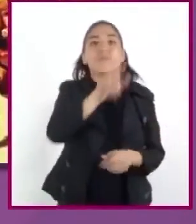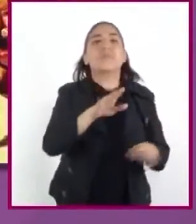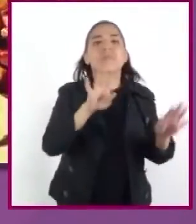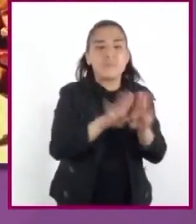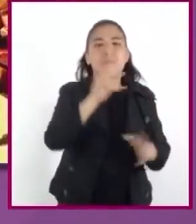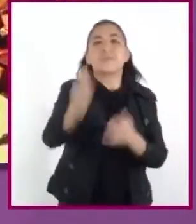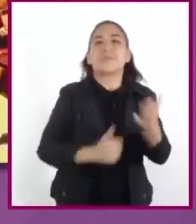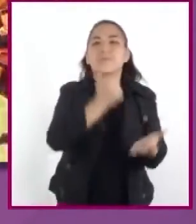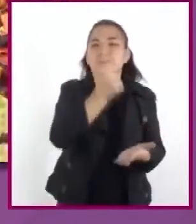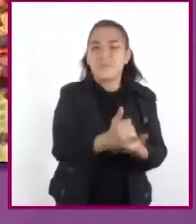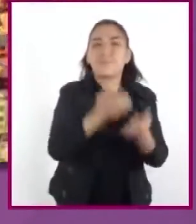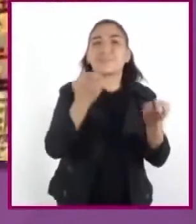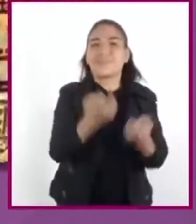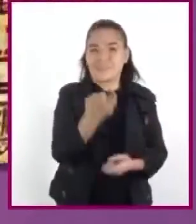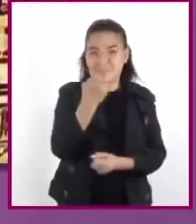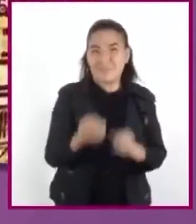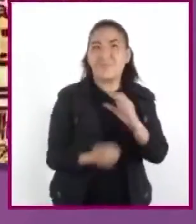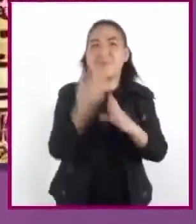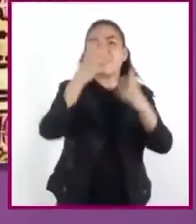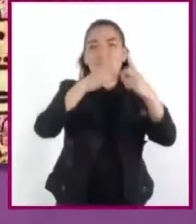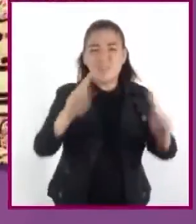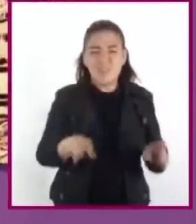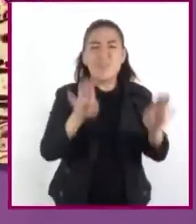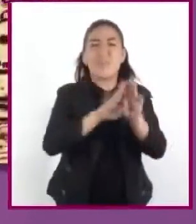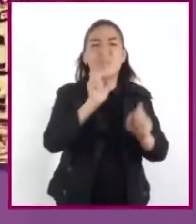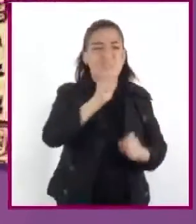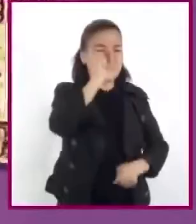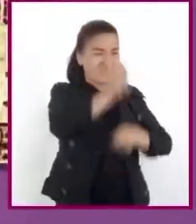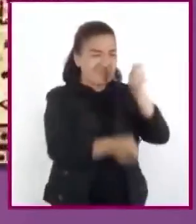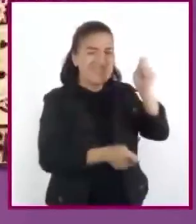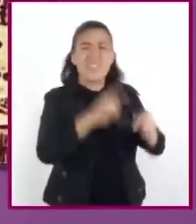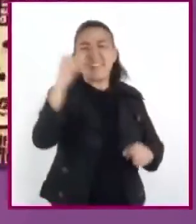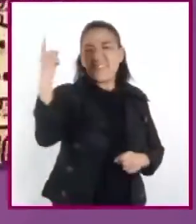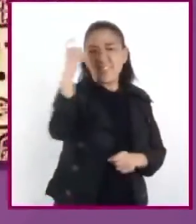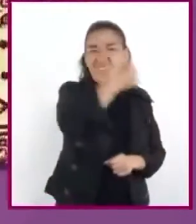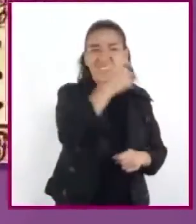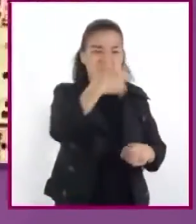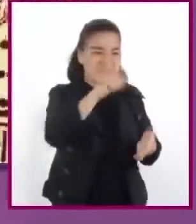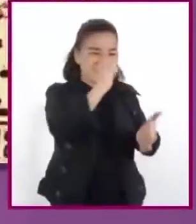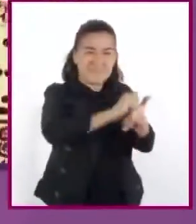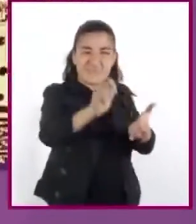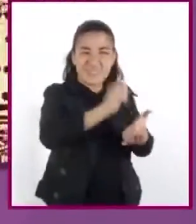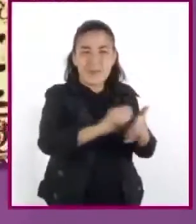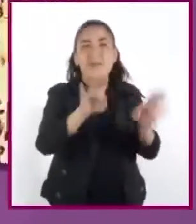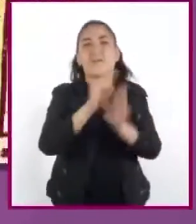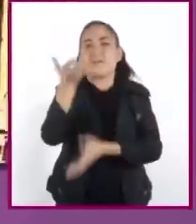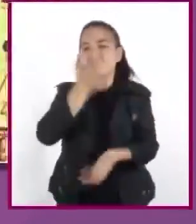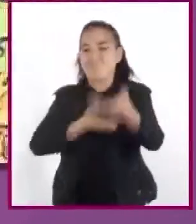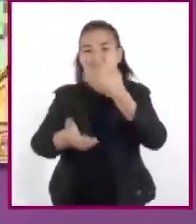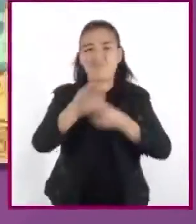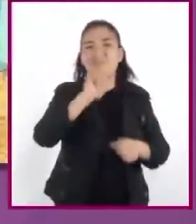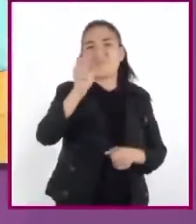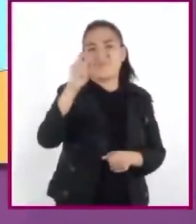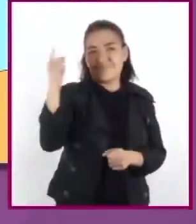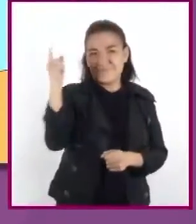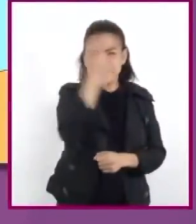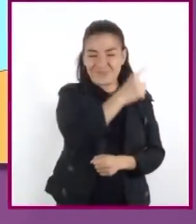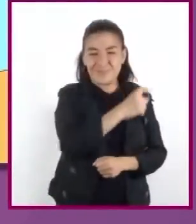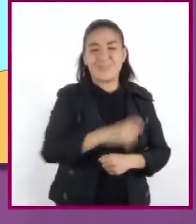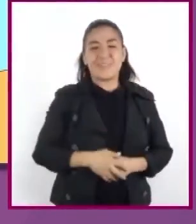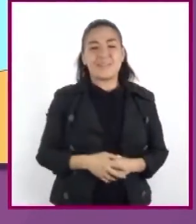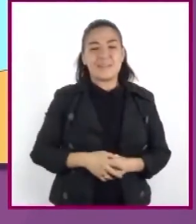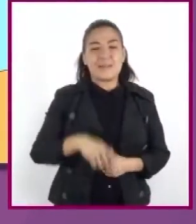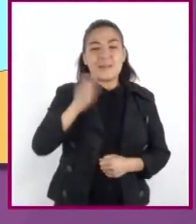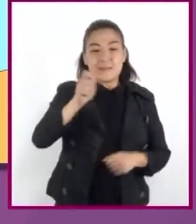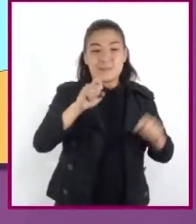ciudades, algunas con complejos sistemas de escritura y relaciones comerciales. Mesoamérica